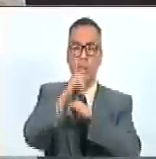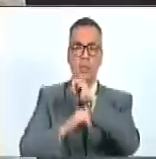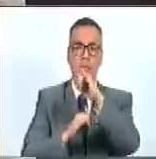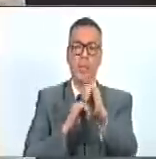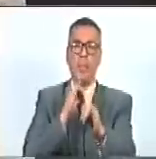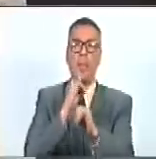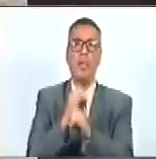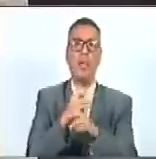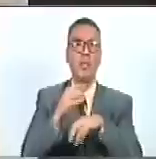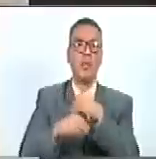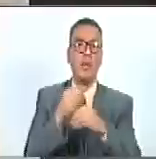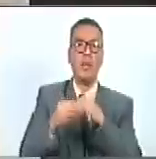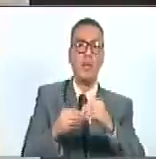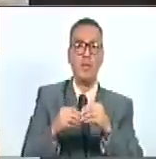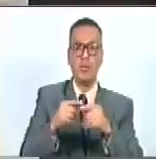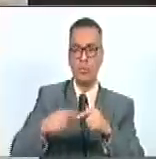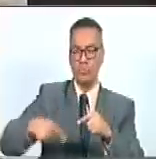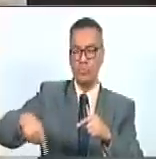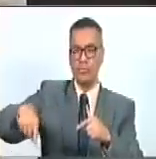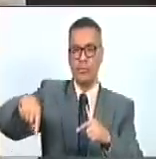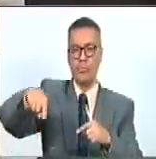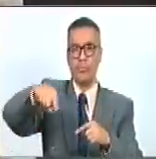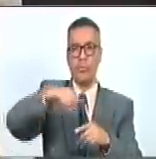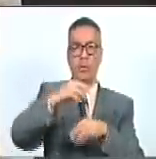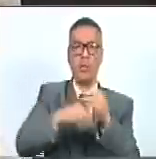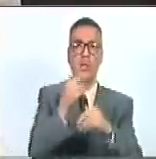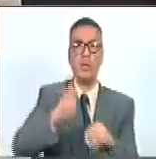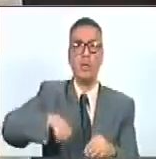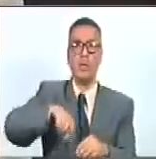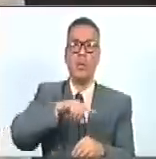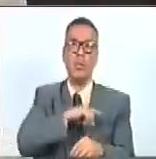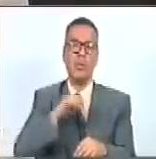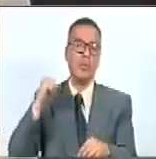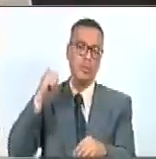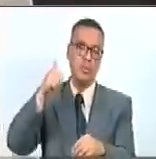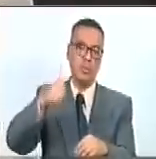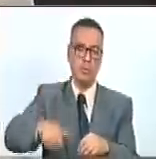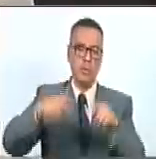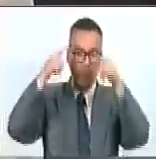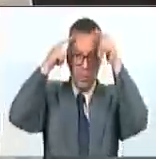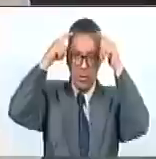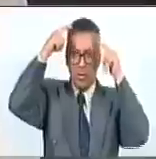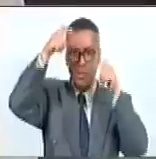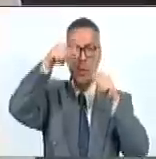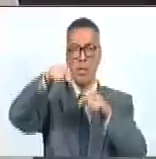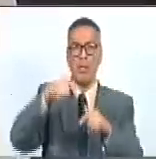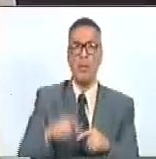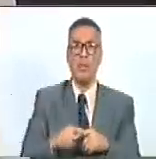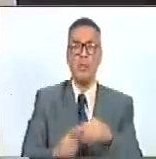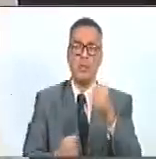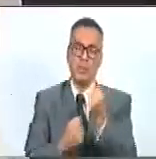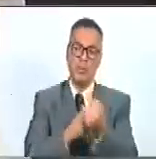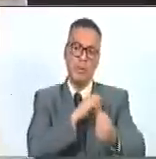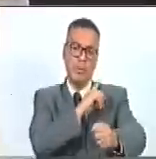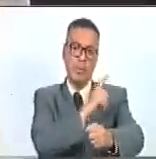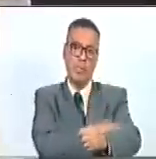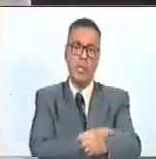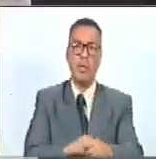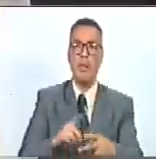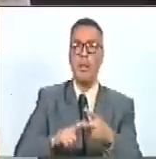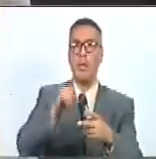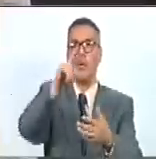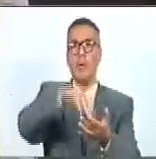aplicada por las giras que implementó nuestro comandante eterno Hugo Rafael Chávez Frías y que se repotenciaron a partir del año